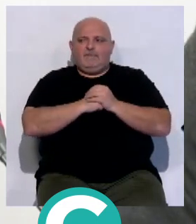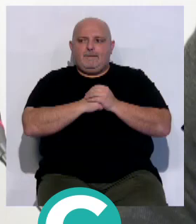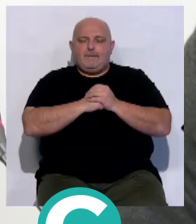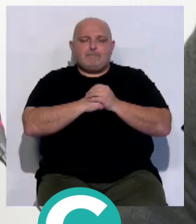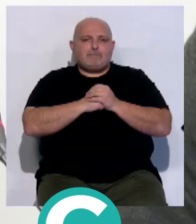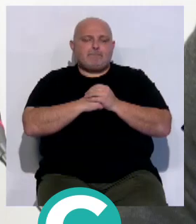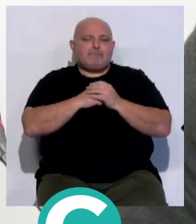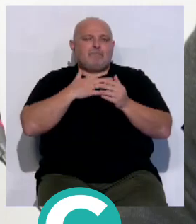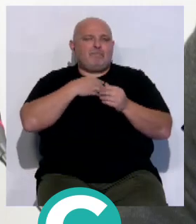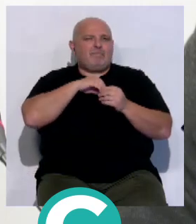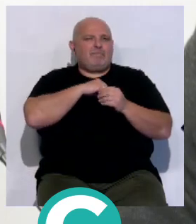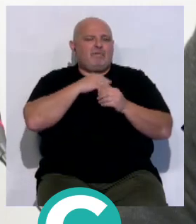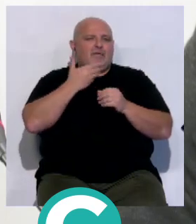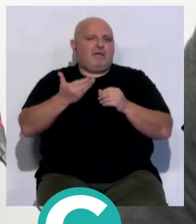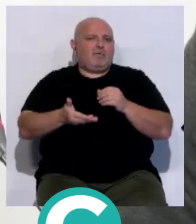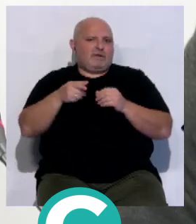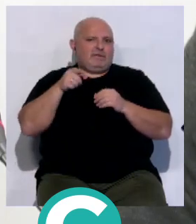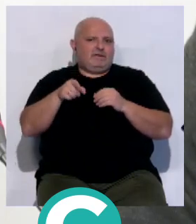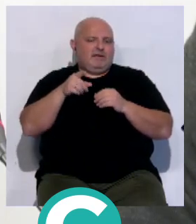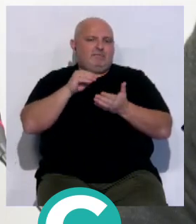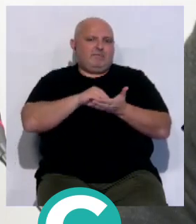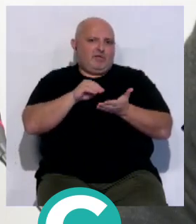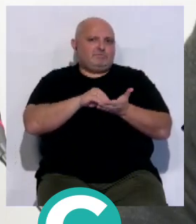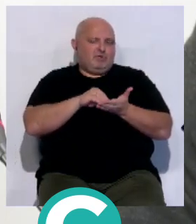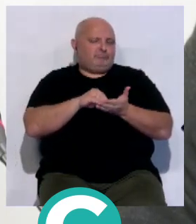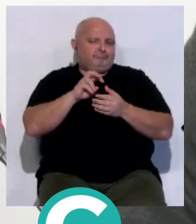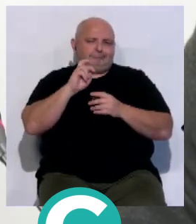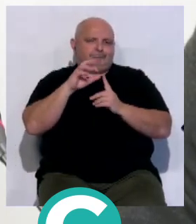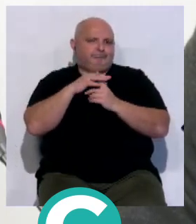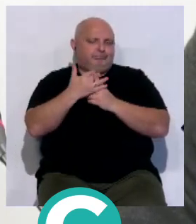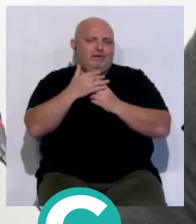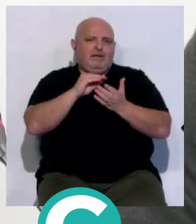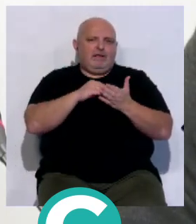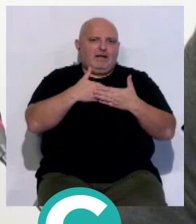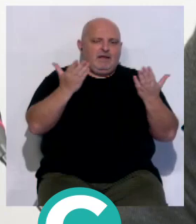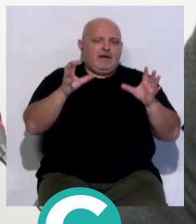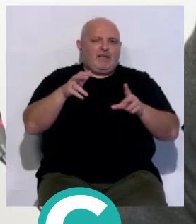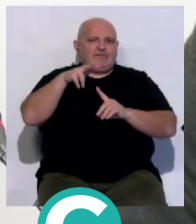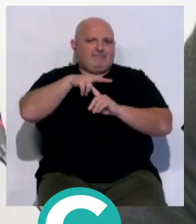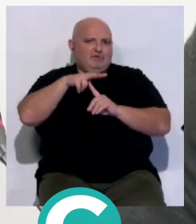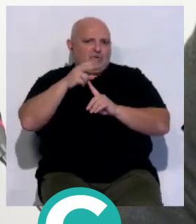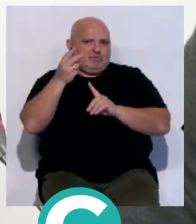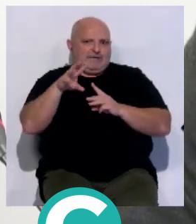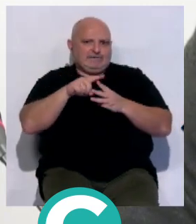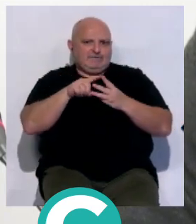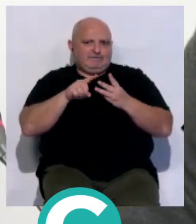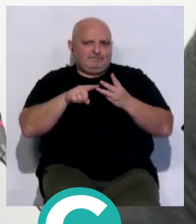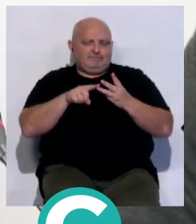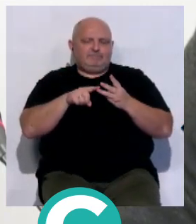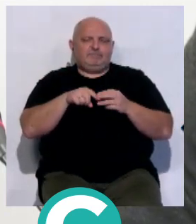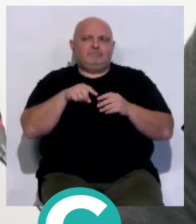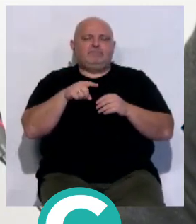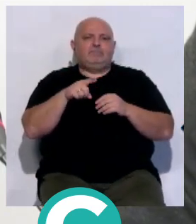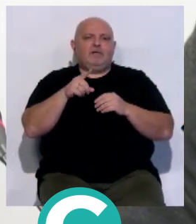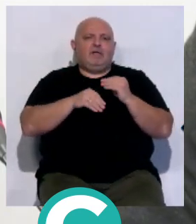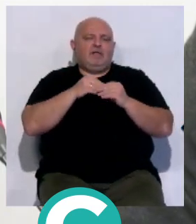En la unidad del español tiene vital importancia el periodismo en todos sus ámbitos, prensa escrita, radio y televisión, a la que deberíamos añadir las